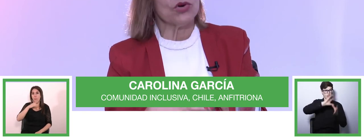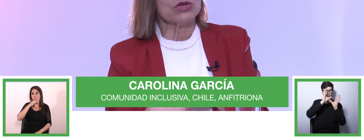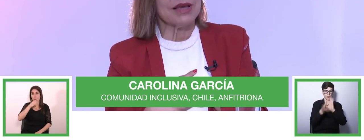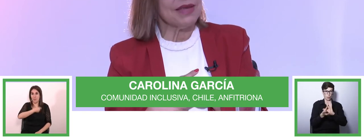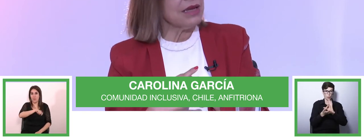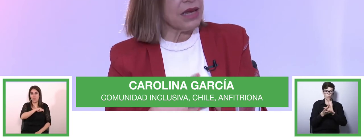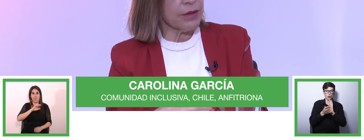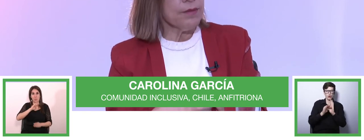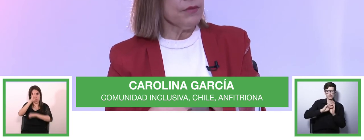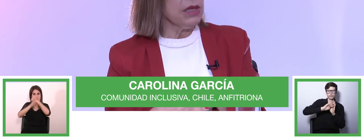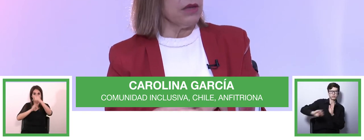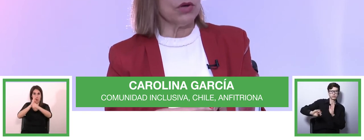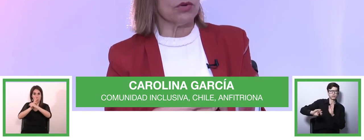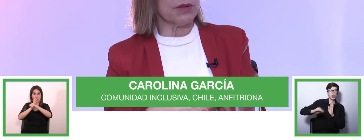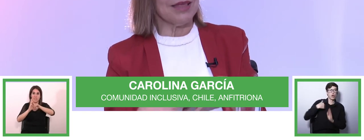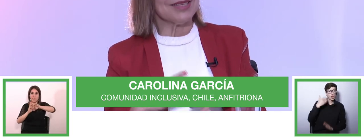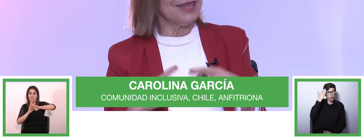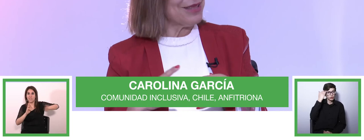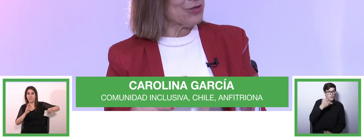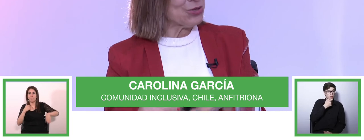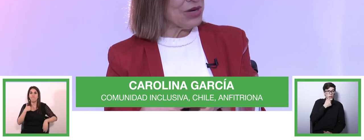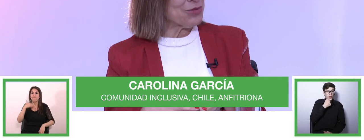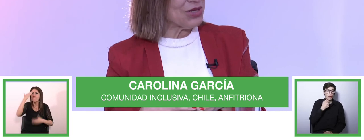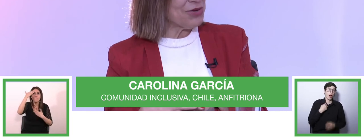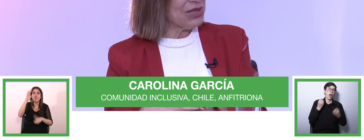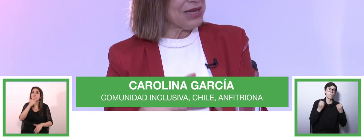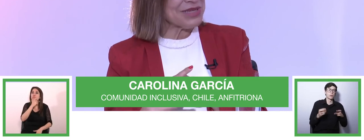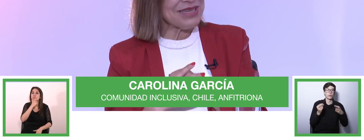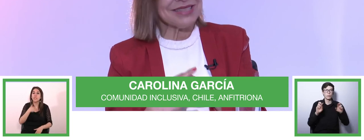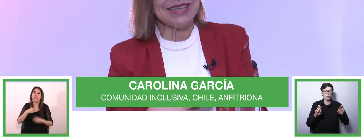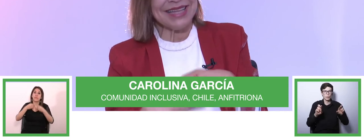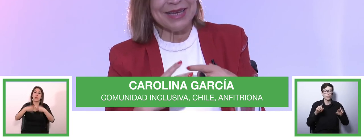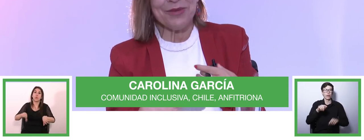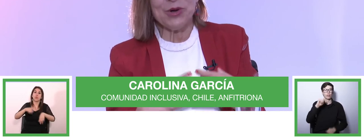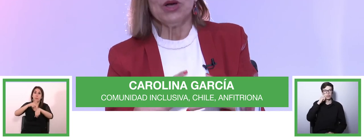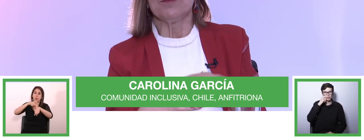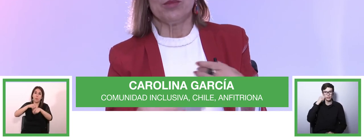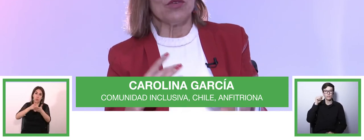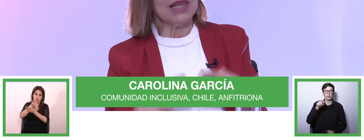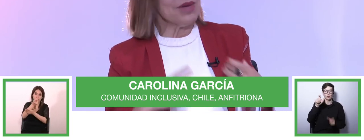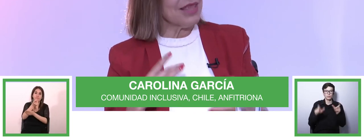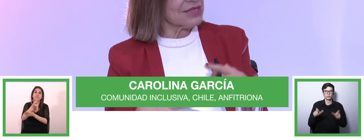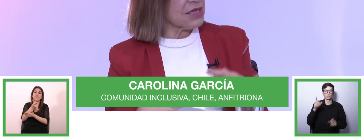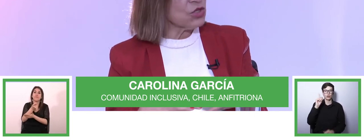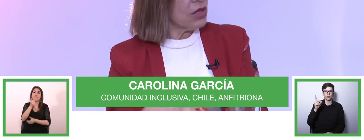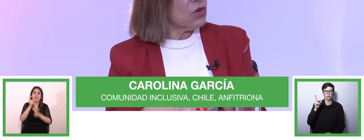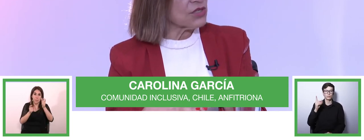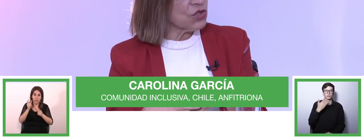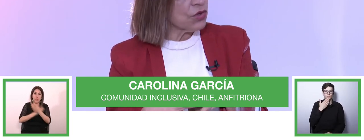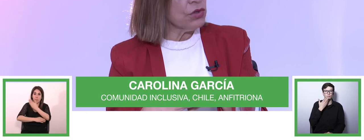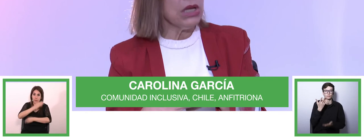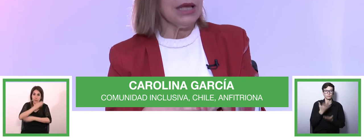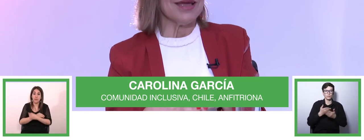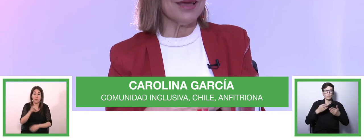por no saber inglés y bueno que decir de nosotros las personas con discapacidad si ya tenemos problemas de acceso a la